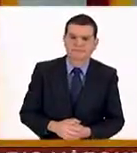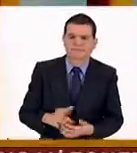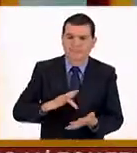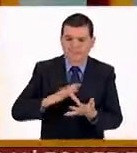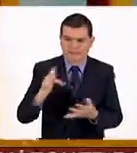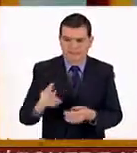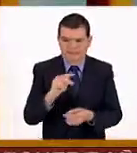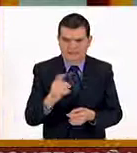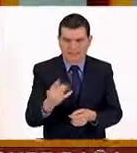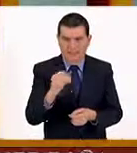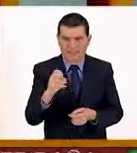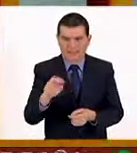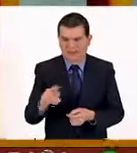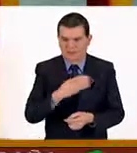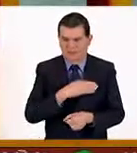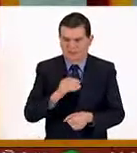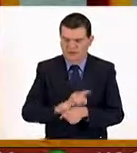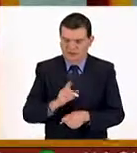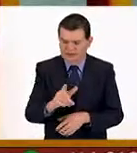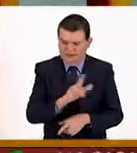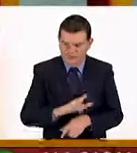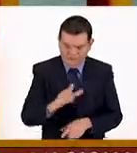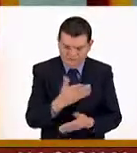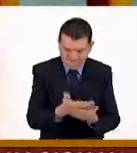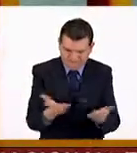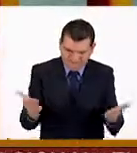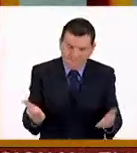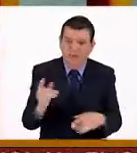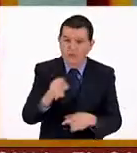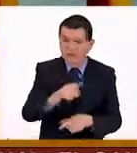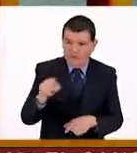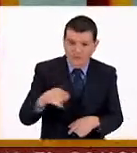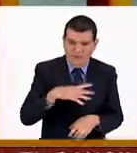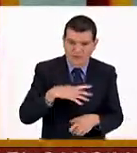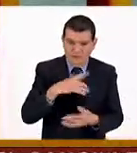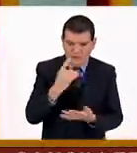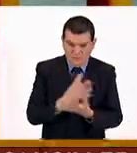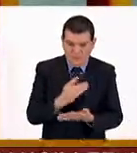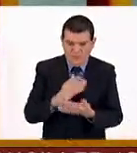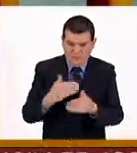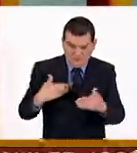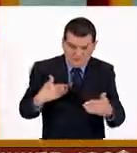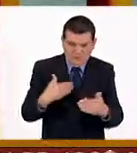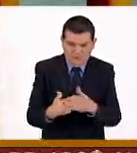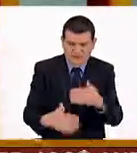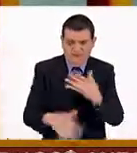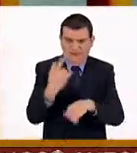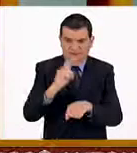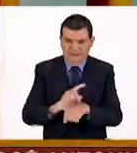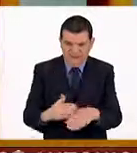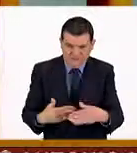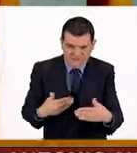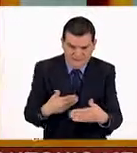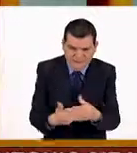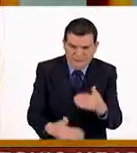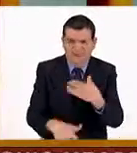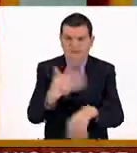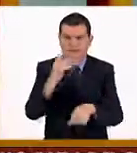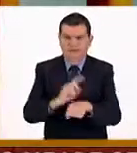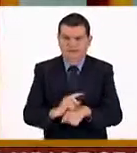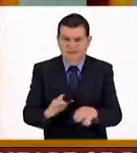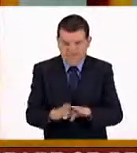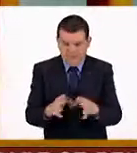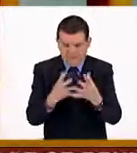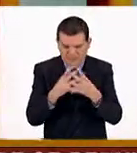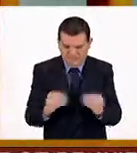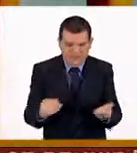Gracias, Patio Mar. Muy buen lunes a todos. Si ustedes, de los que solo cuentan los días para la siguiente quincena y cuando finalmente llega,